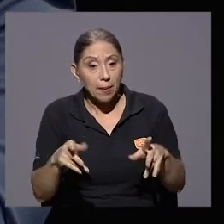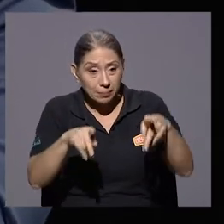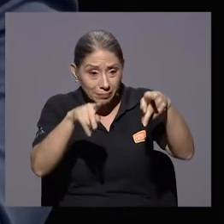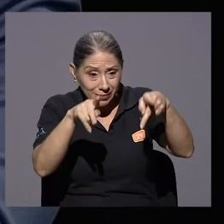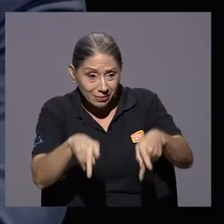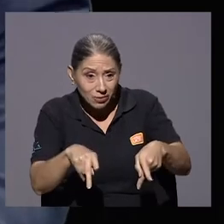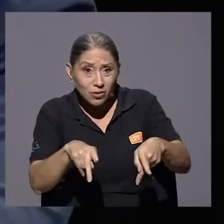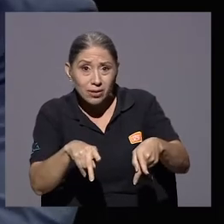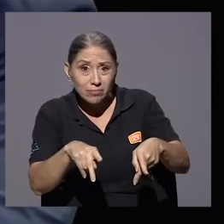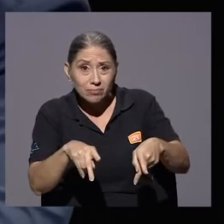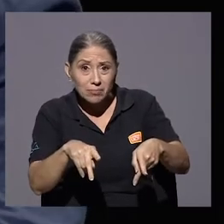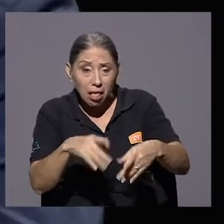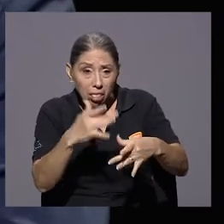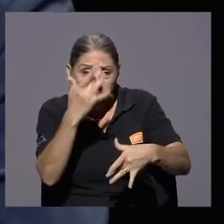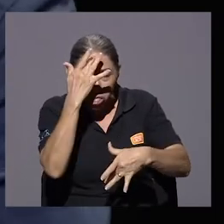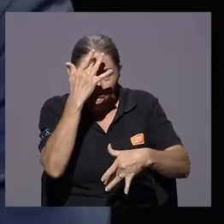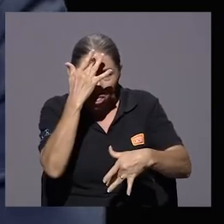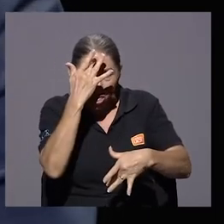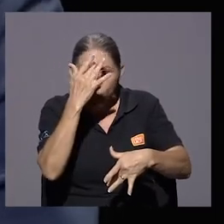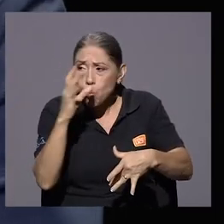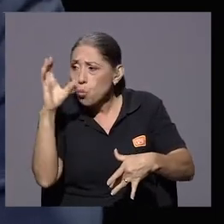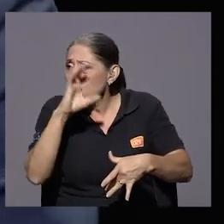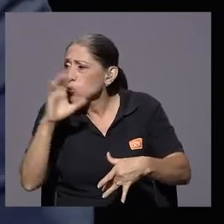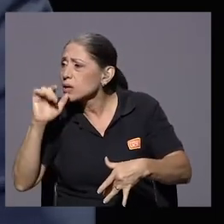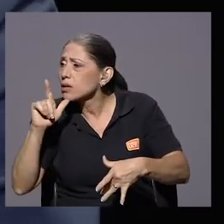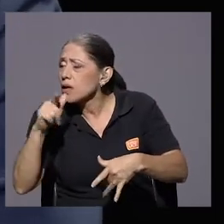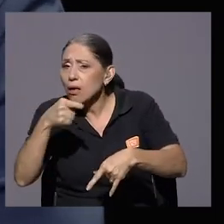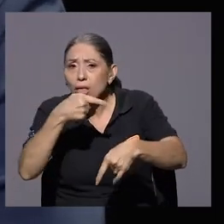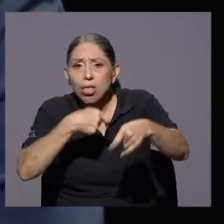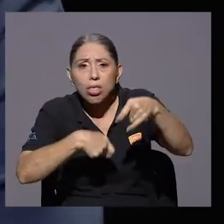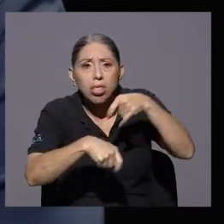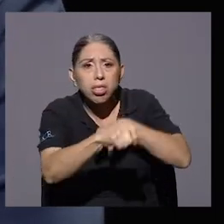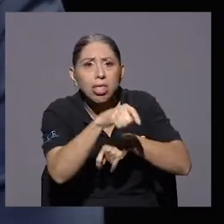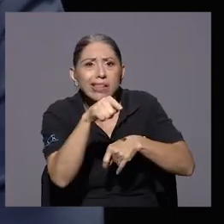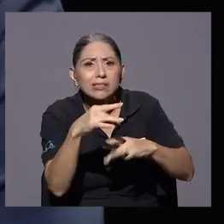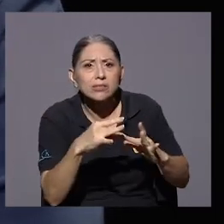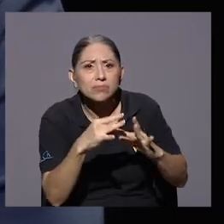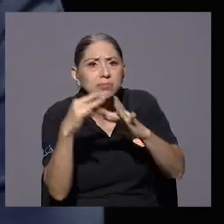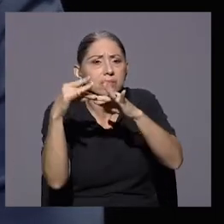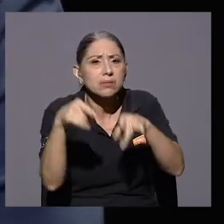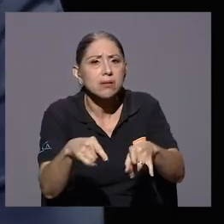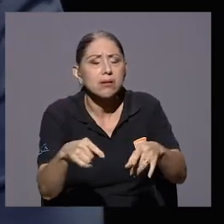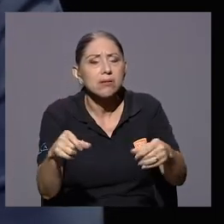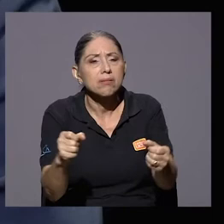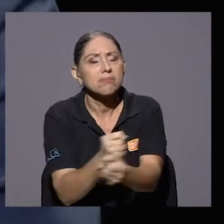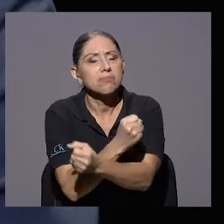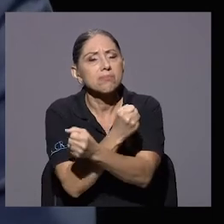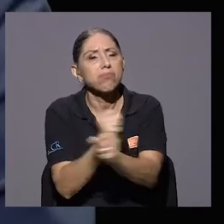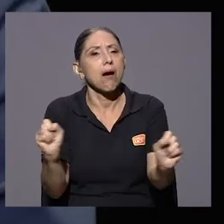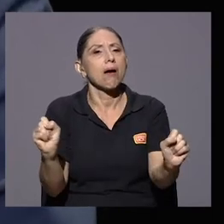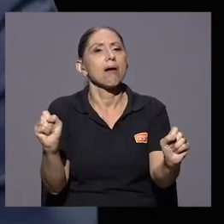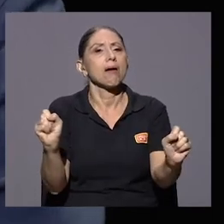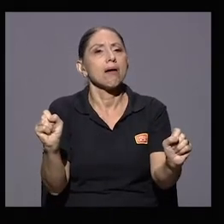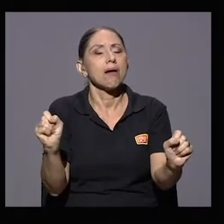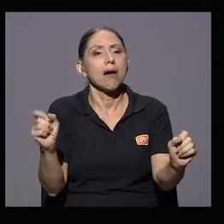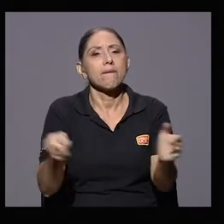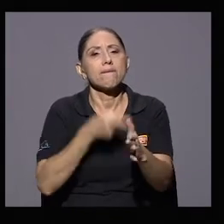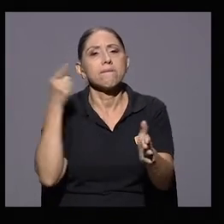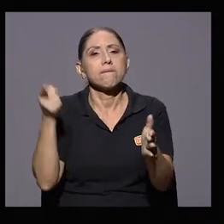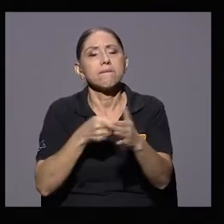De reponer un personal tan especializado. A veces eso fue materialmente imposible.